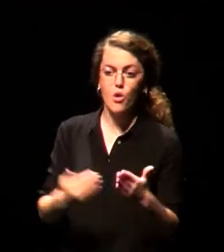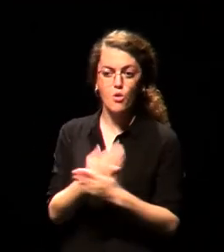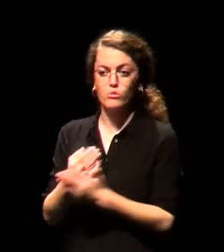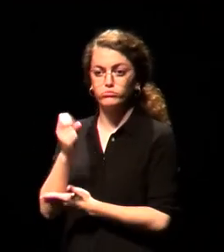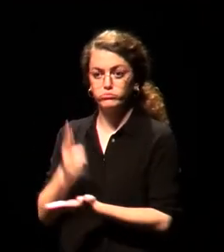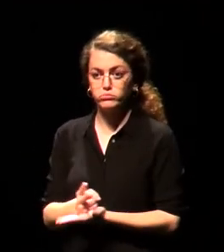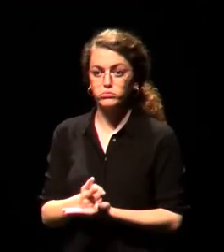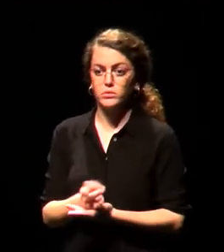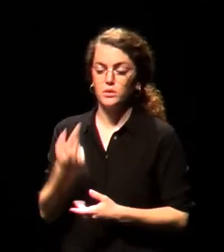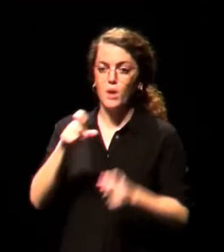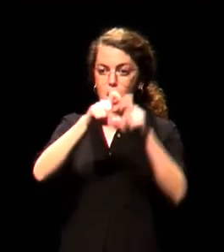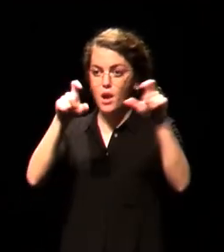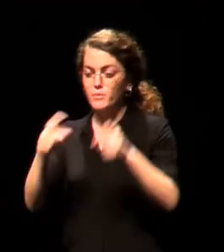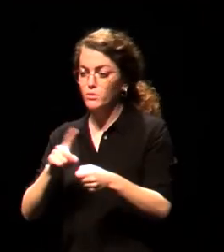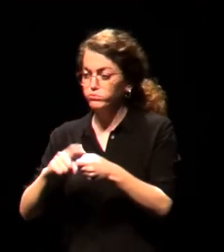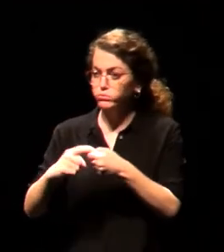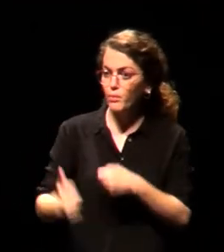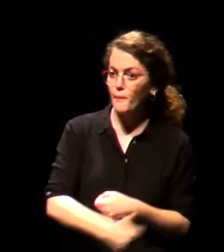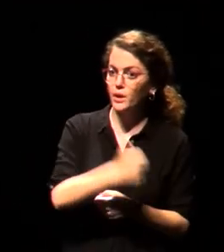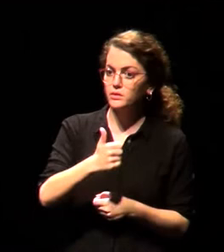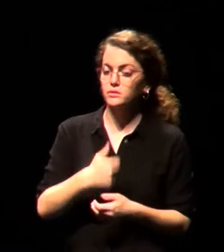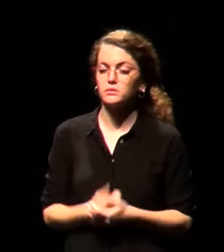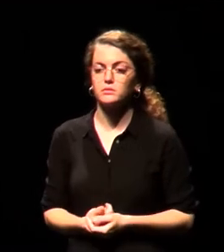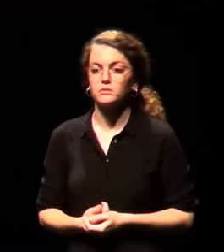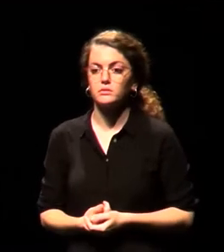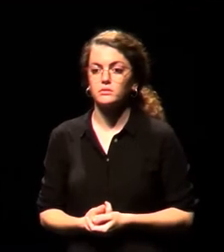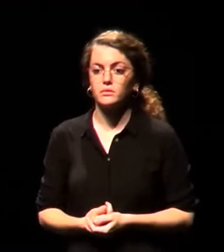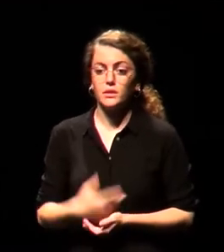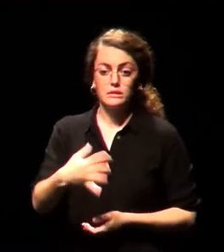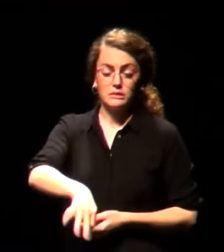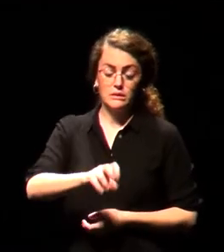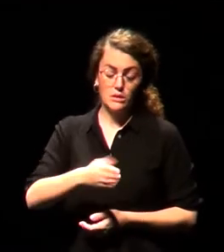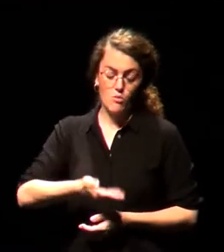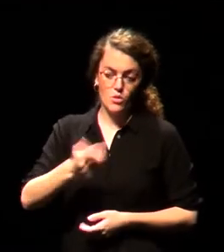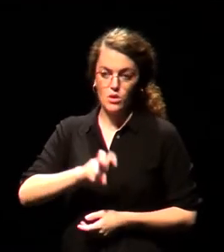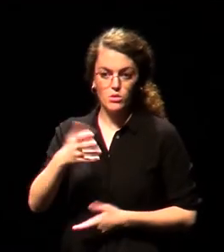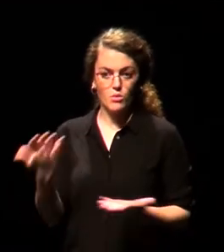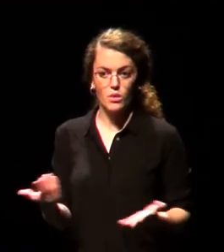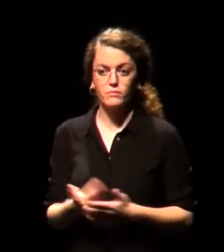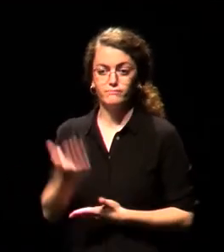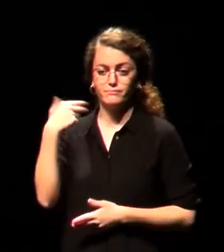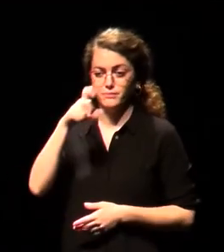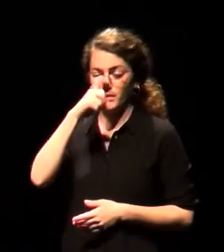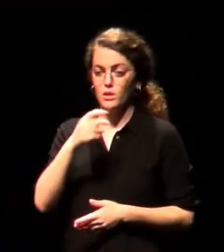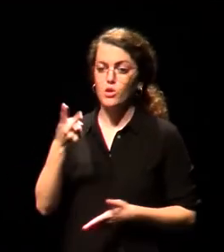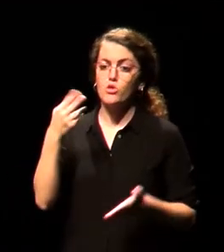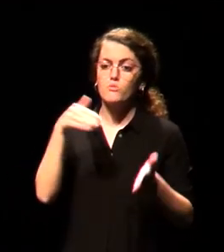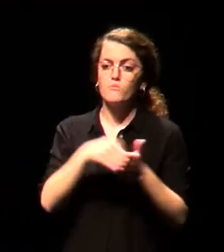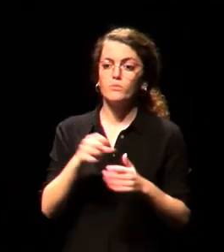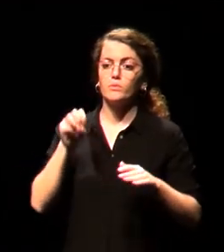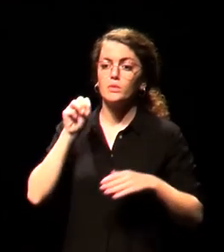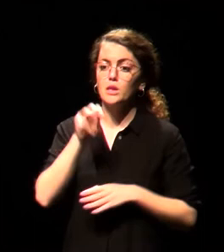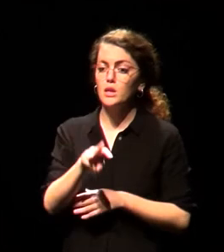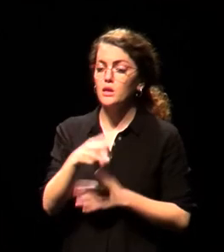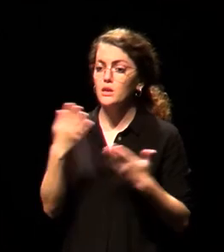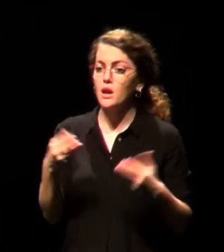a más socios. Otra decisión importante fue, en 2013, sacar la sede de las jornadas